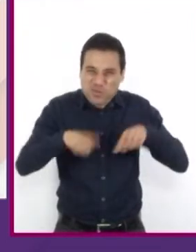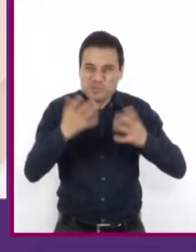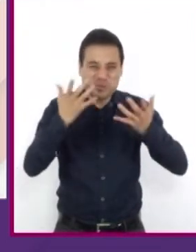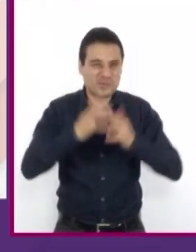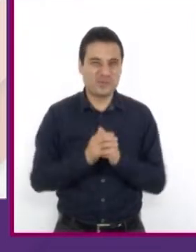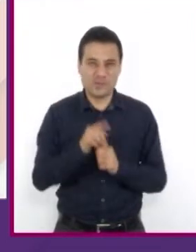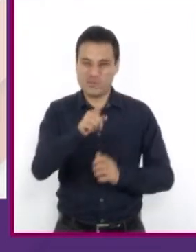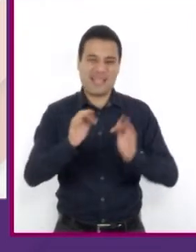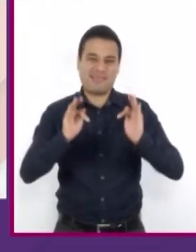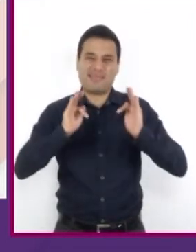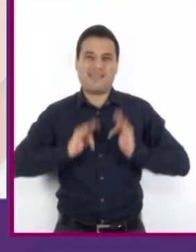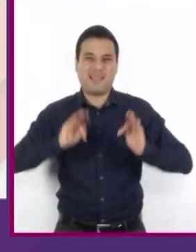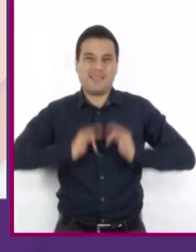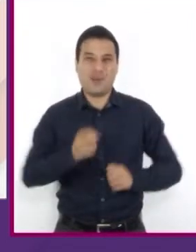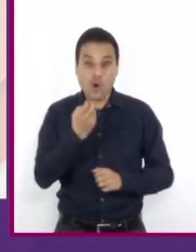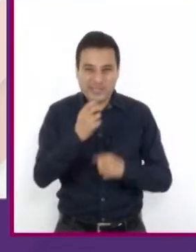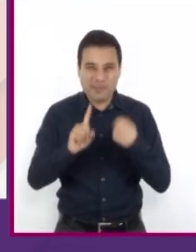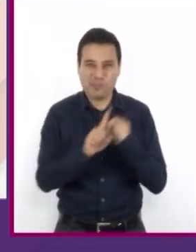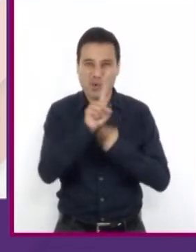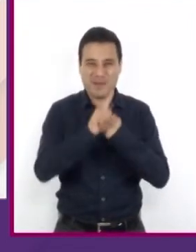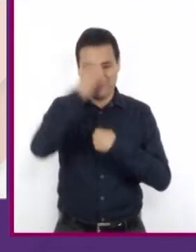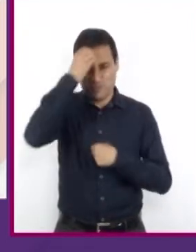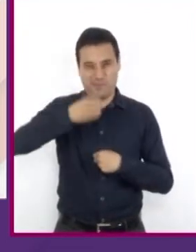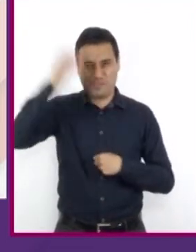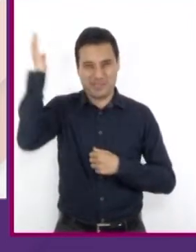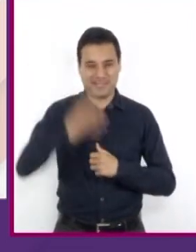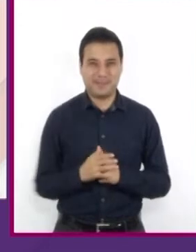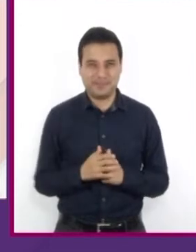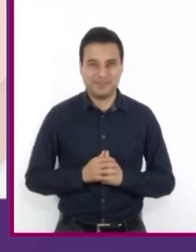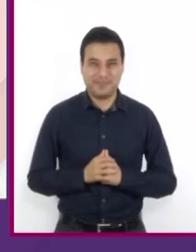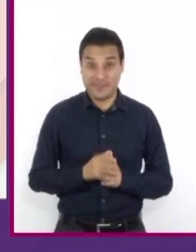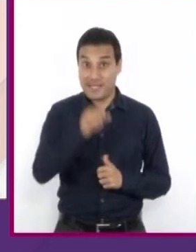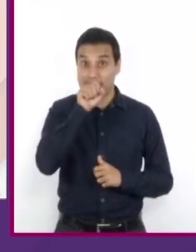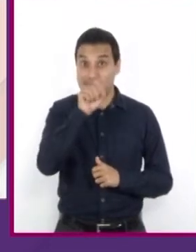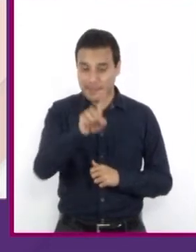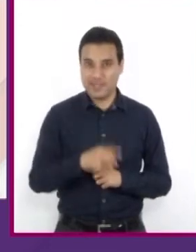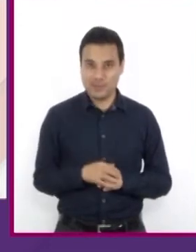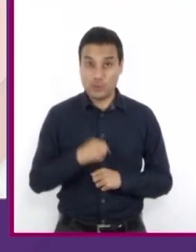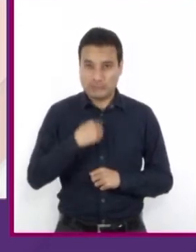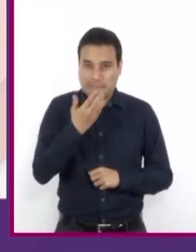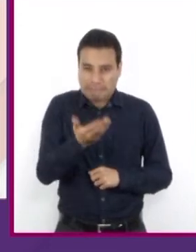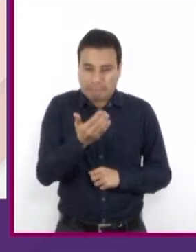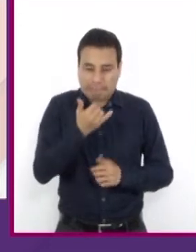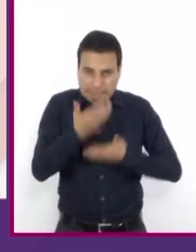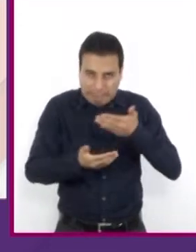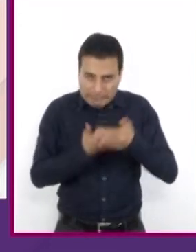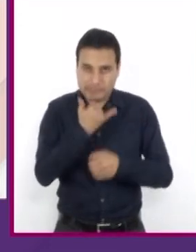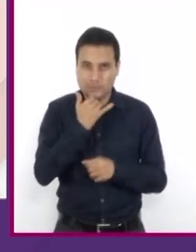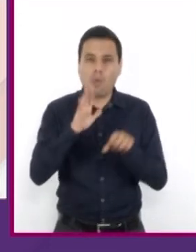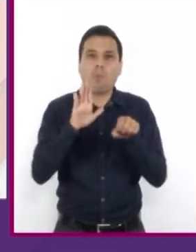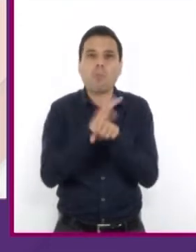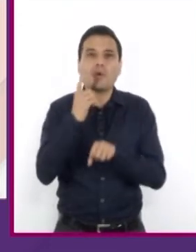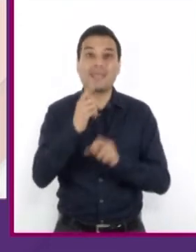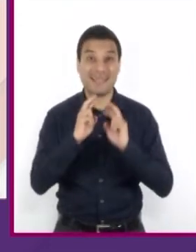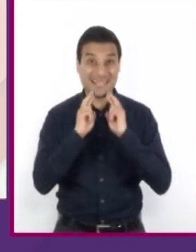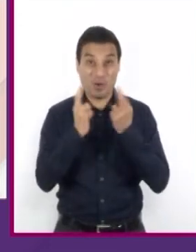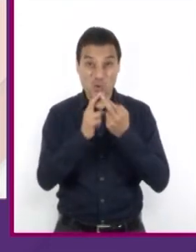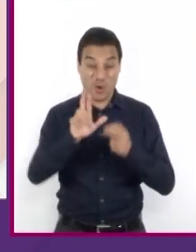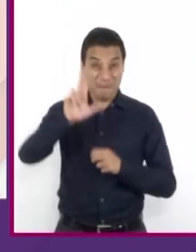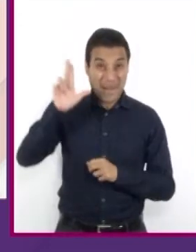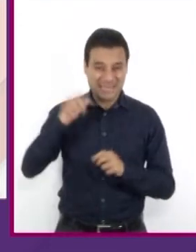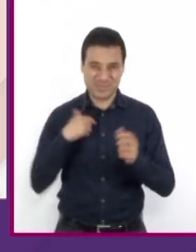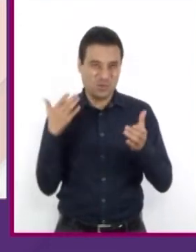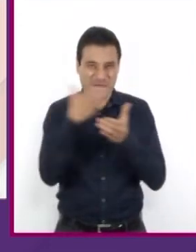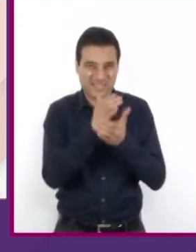pero tú tranquilo, que esa situación se olvidará pronto. También quiero ofrecerte una disculpa, pues no acudí a la reunión del martes,